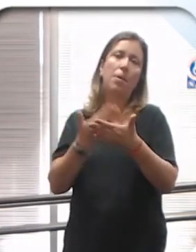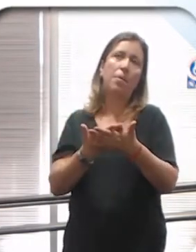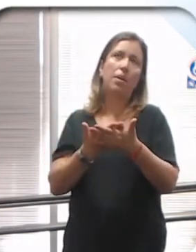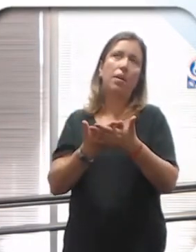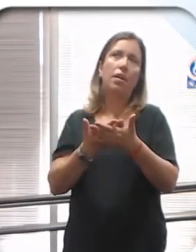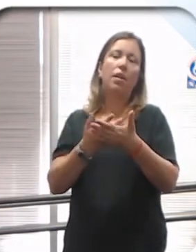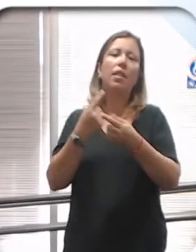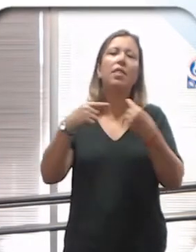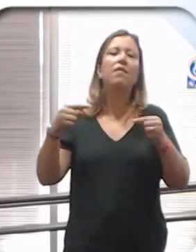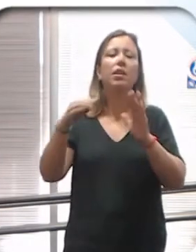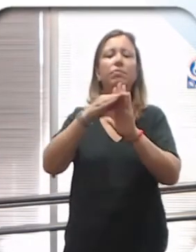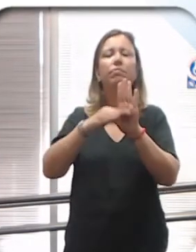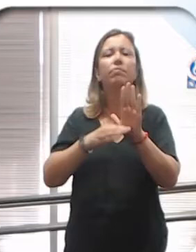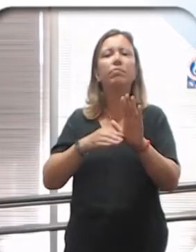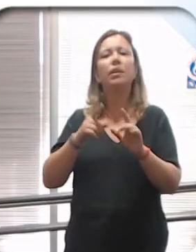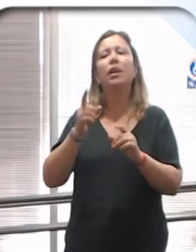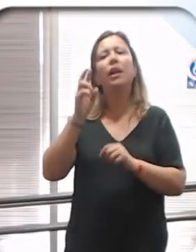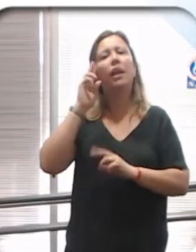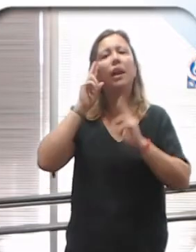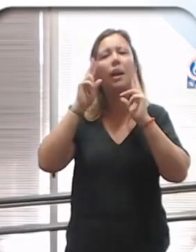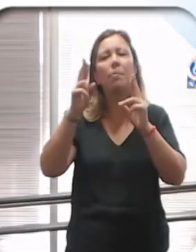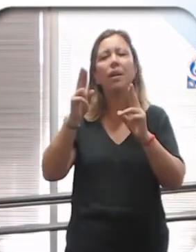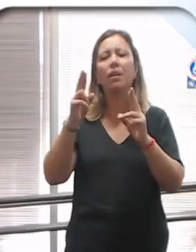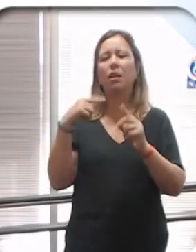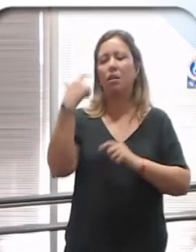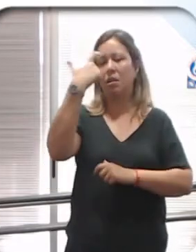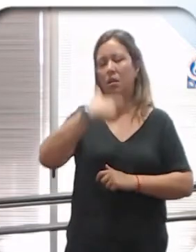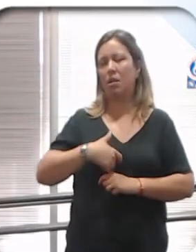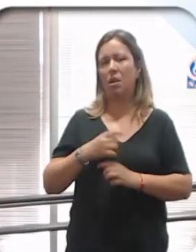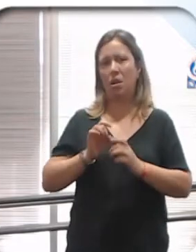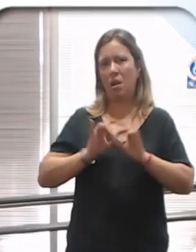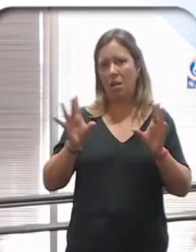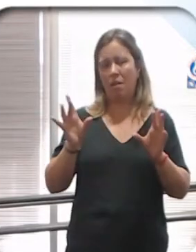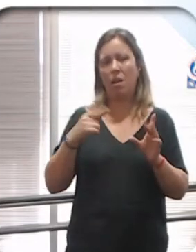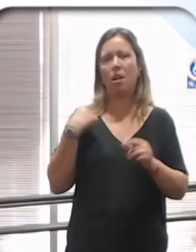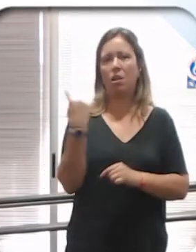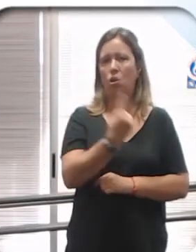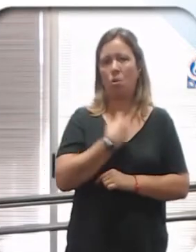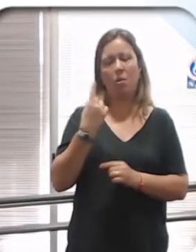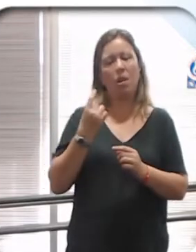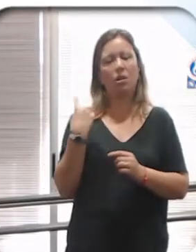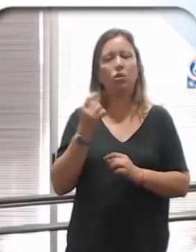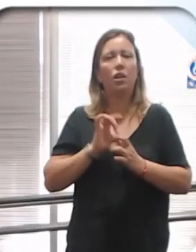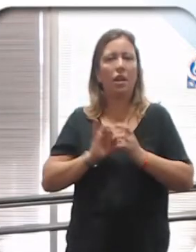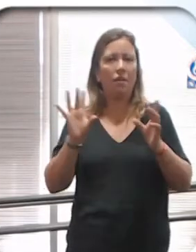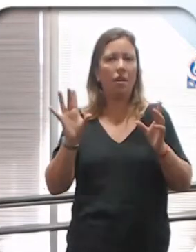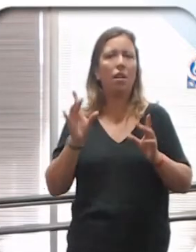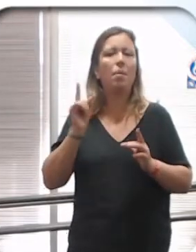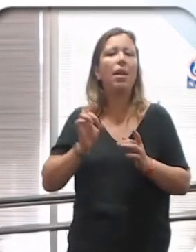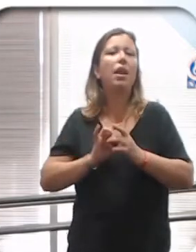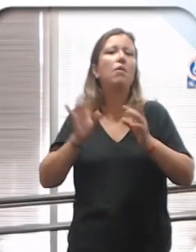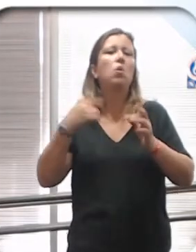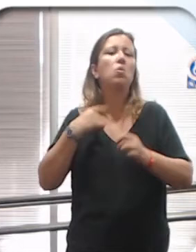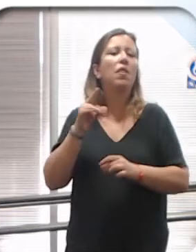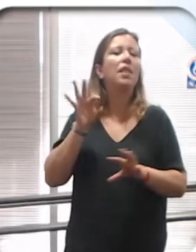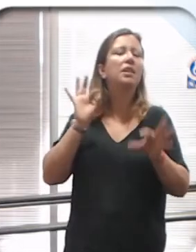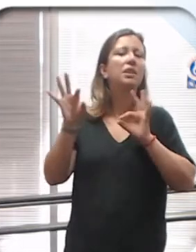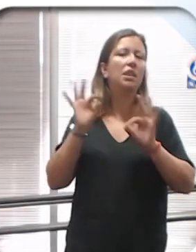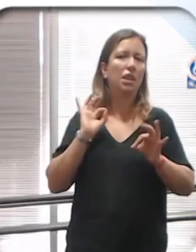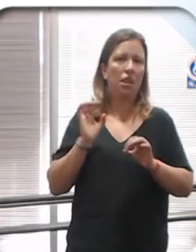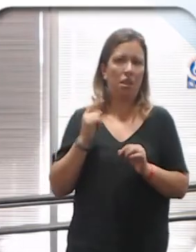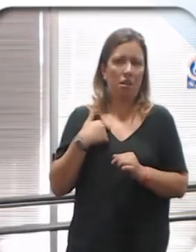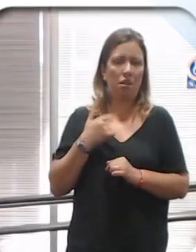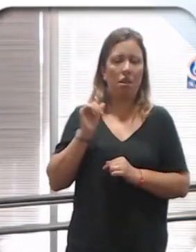principios como el respeto de la dignidad inherente, la autonomía individual, incluida la libertad de tomar las propias